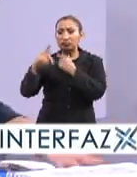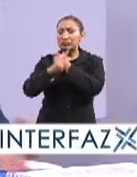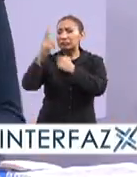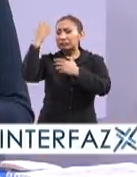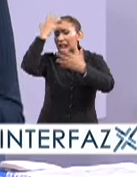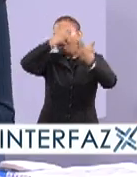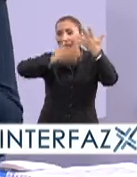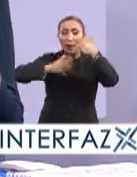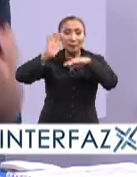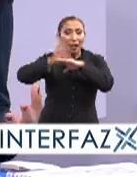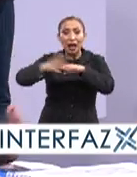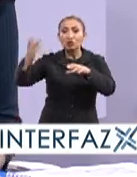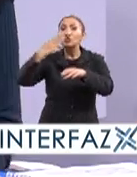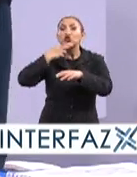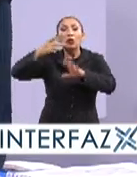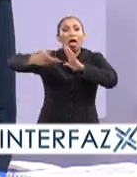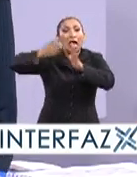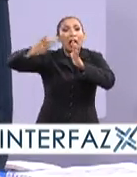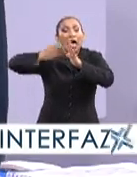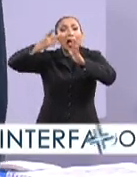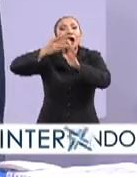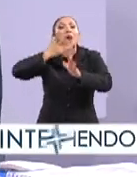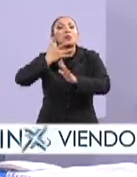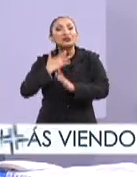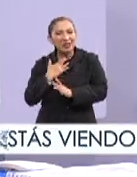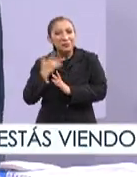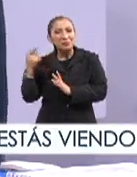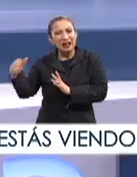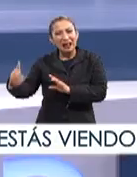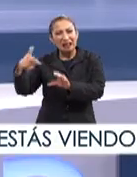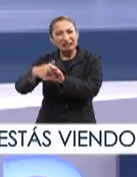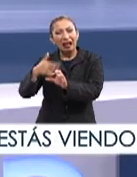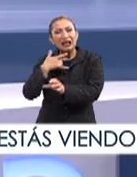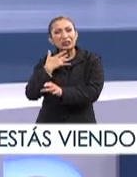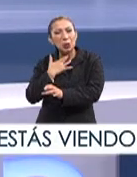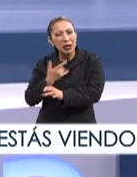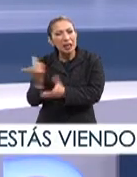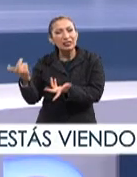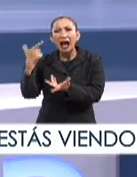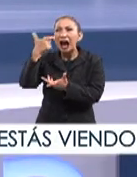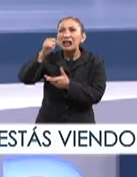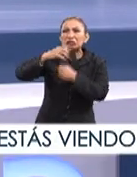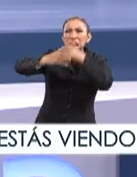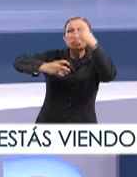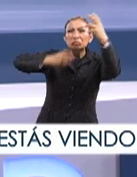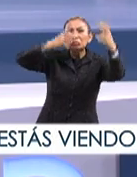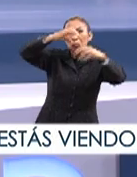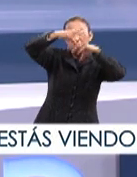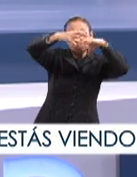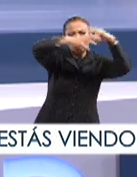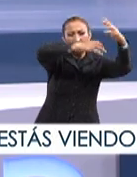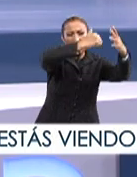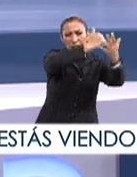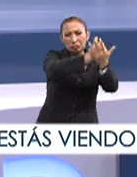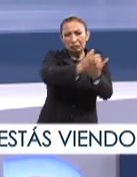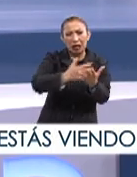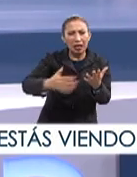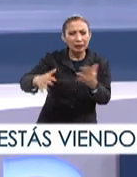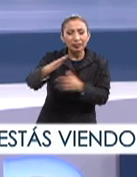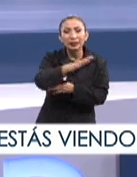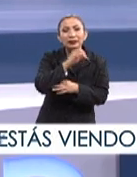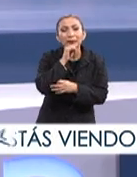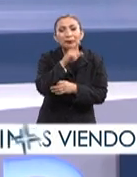en este aspecto, más consumo de combustibles fósiles, más producción de gases de efecto invernadero en nuestro país y pues